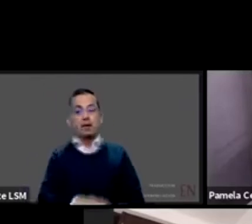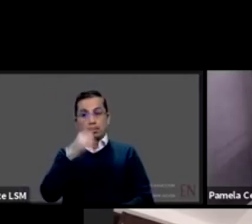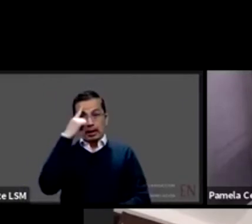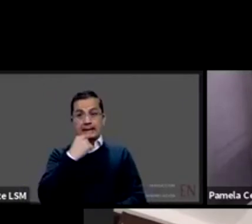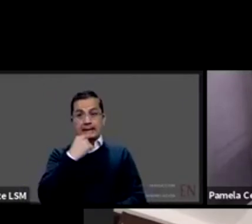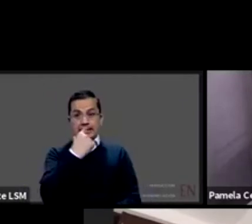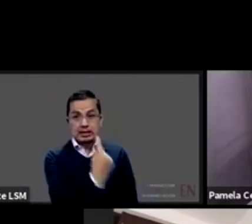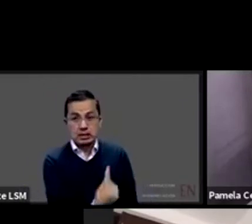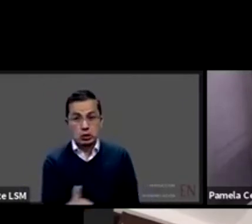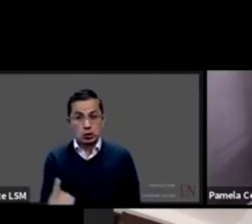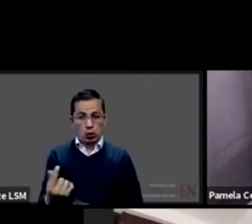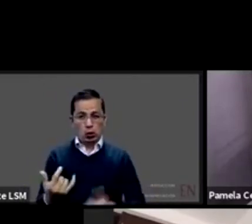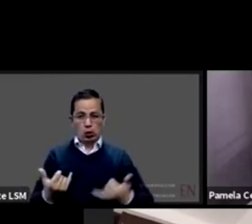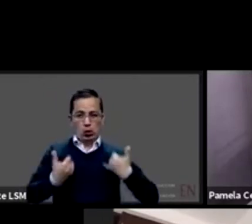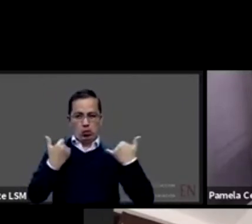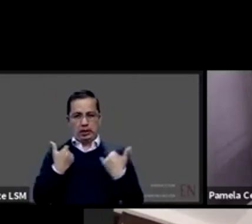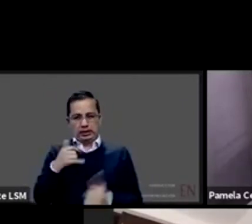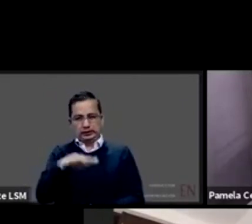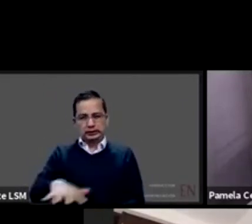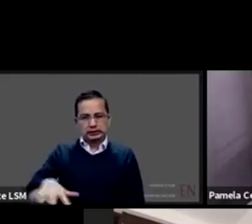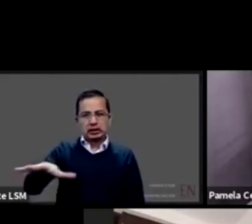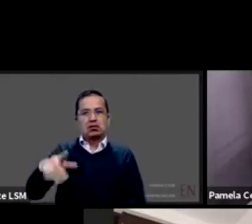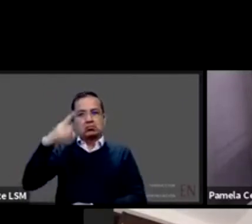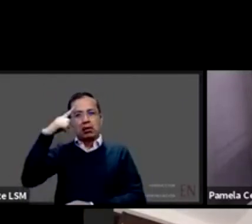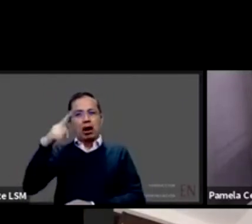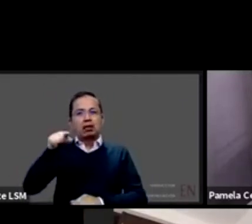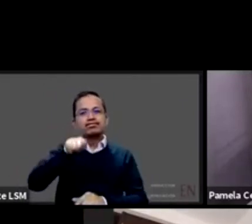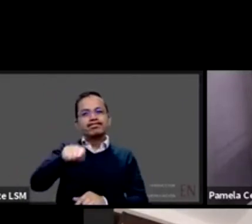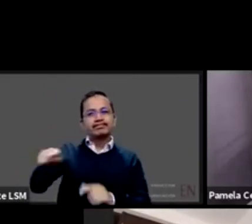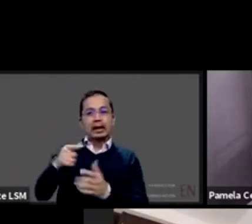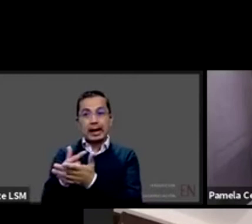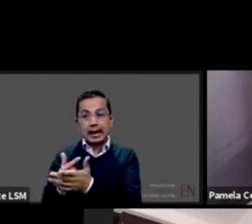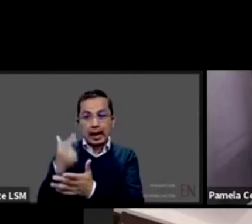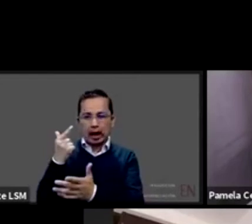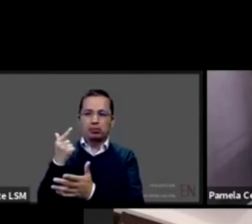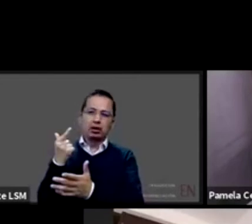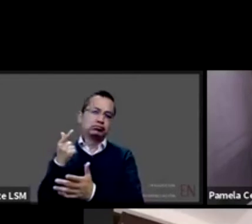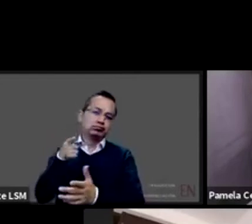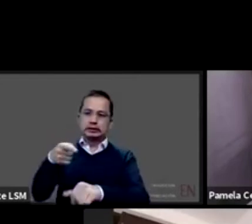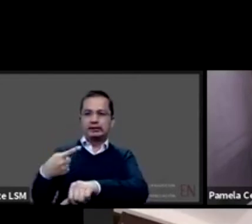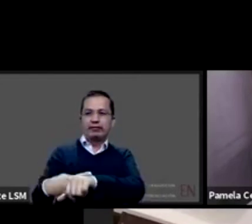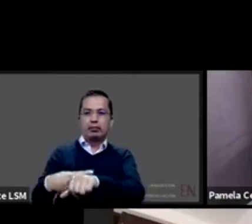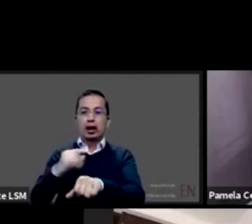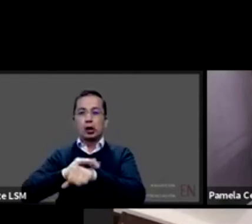sobre todo en materia de casos graves de COVID, ha sido